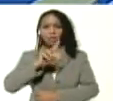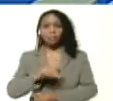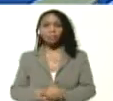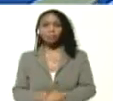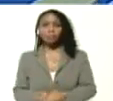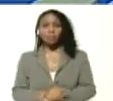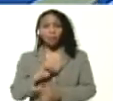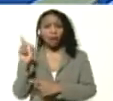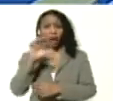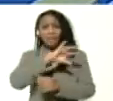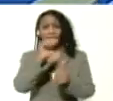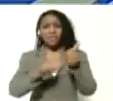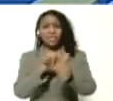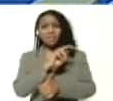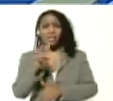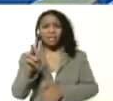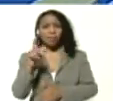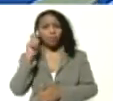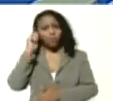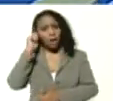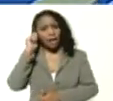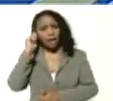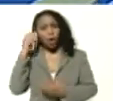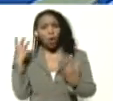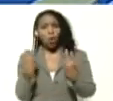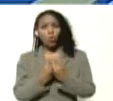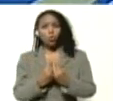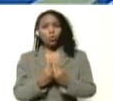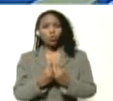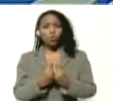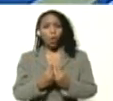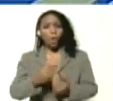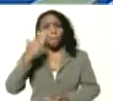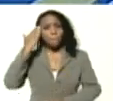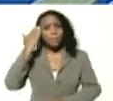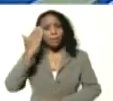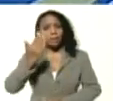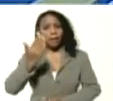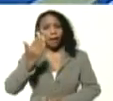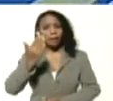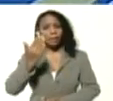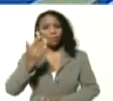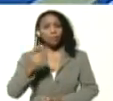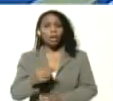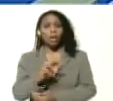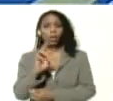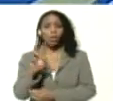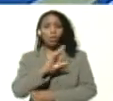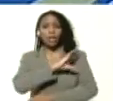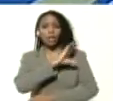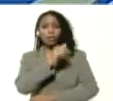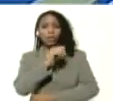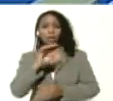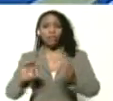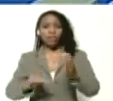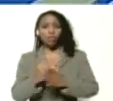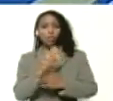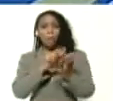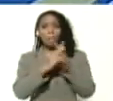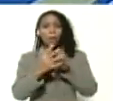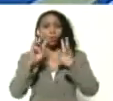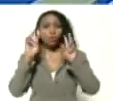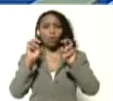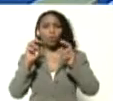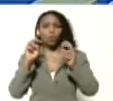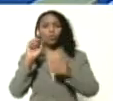viceministra Nancy Ortuño junto al general de división José Rosso director de la fundación Barrio Nuevo Barrio Tricolor